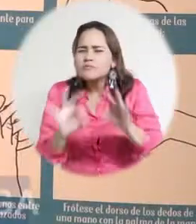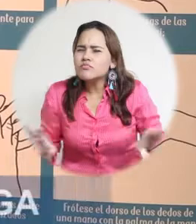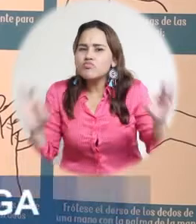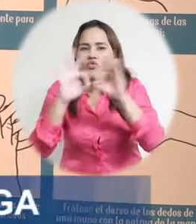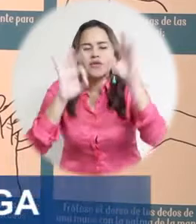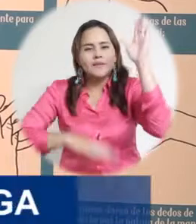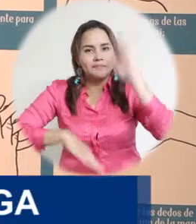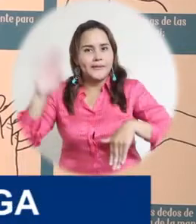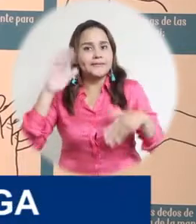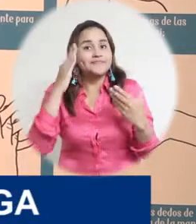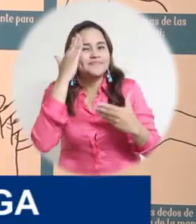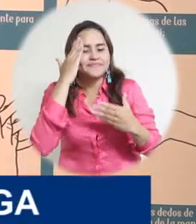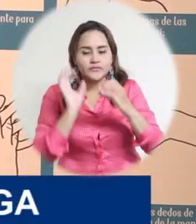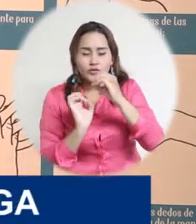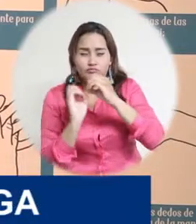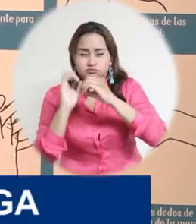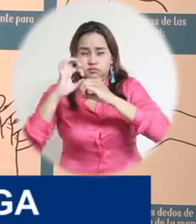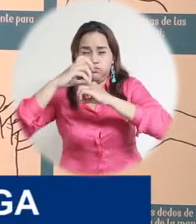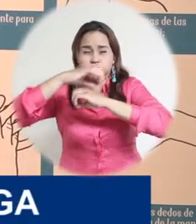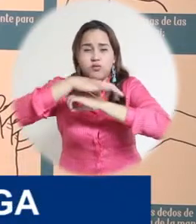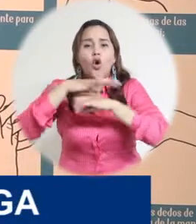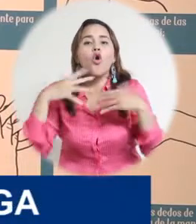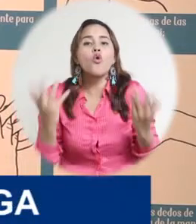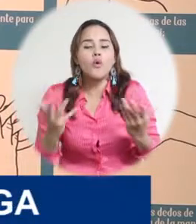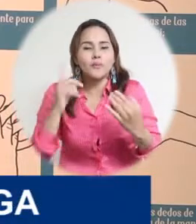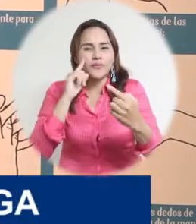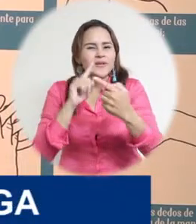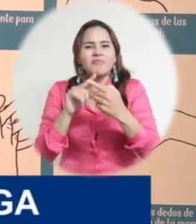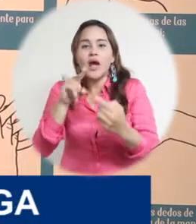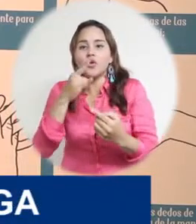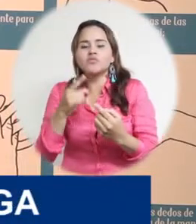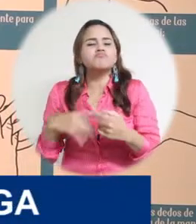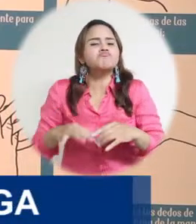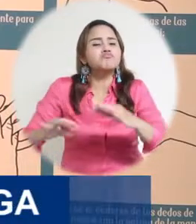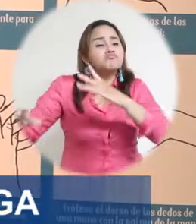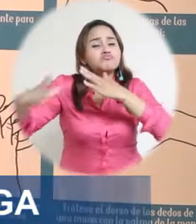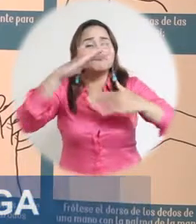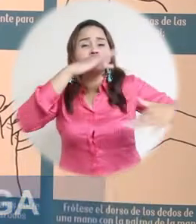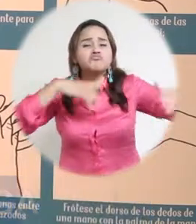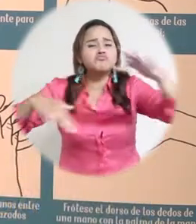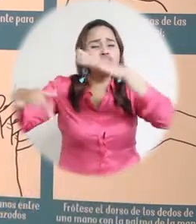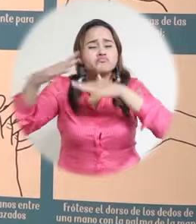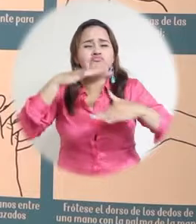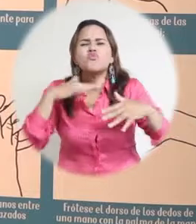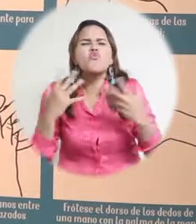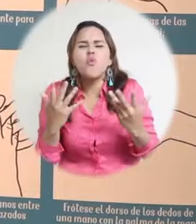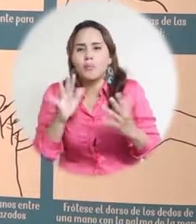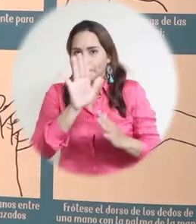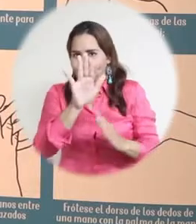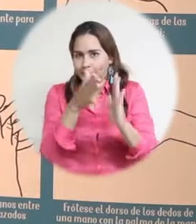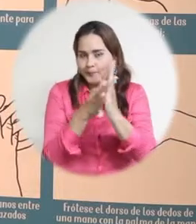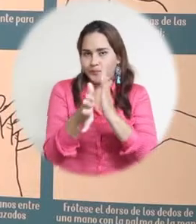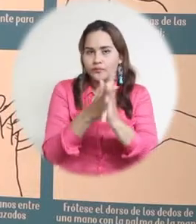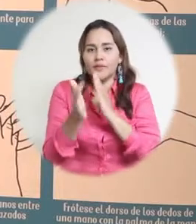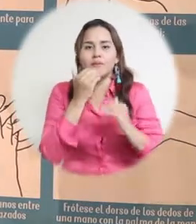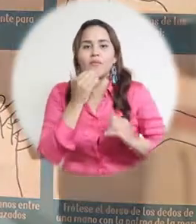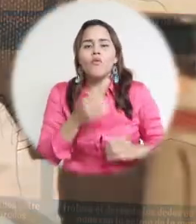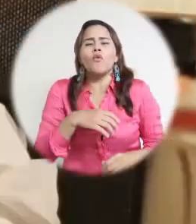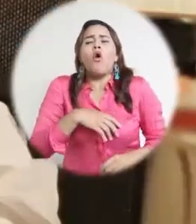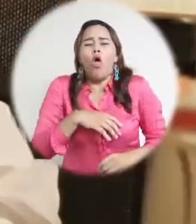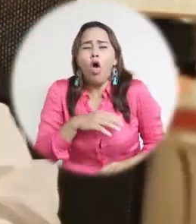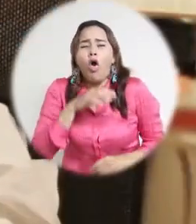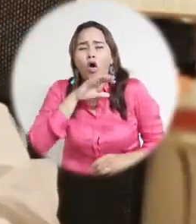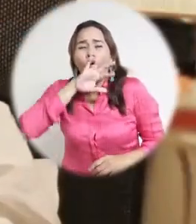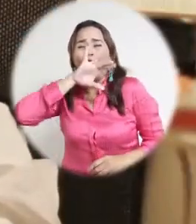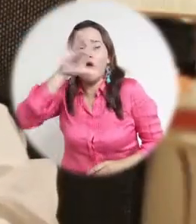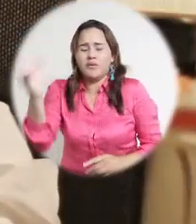más importante, ¿cómo se transmite el virus? Se transmite por contacto directo o indirecto. Contacto directo es que una persona nos